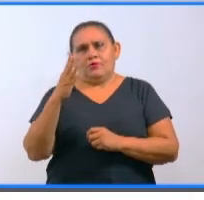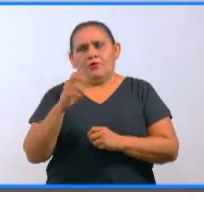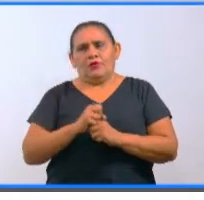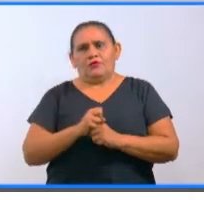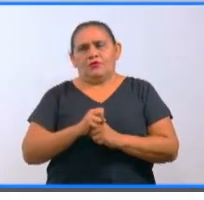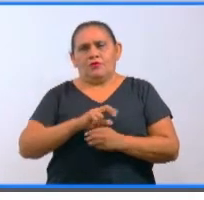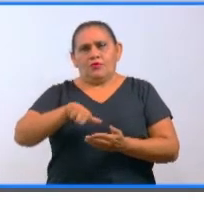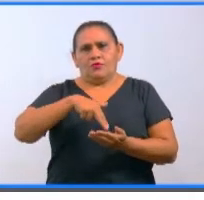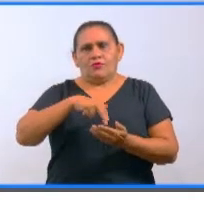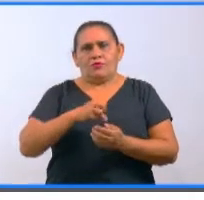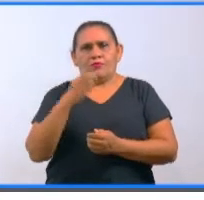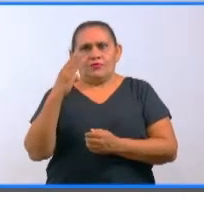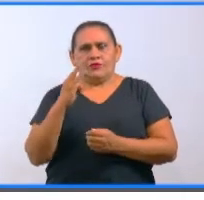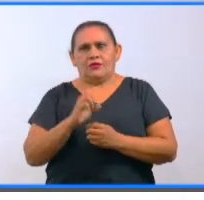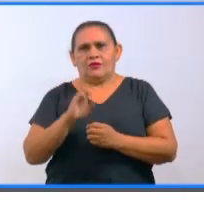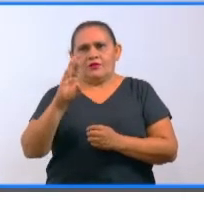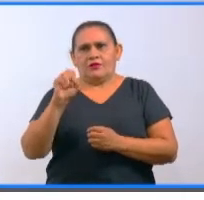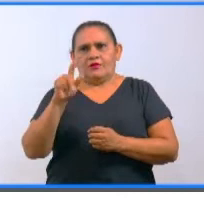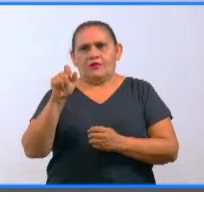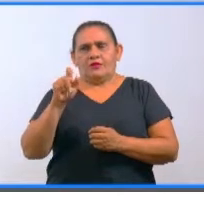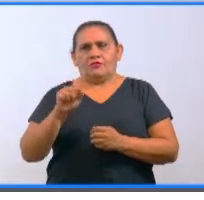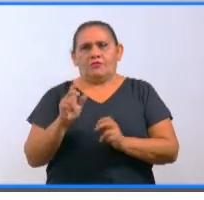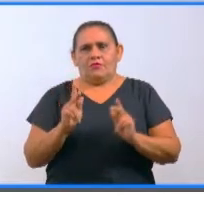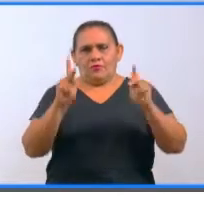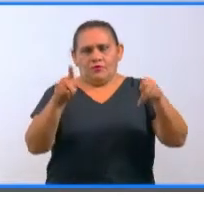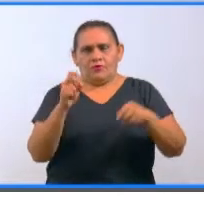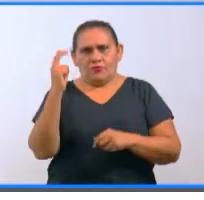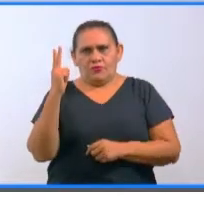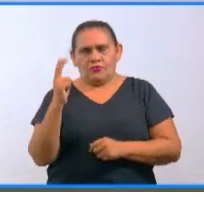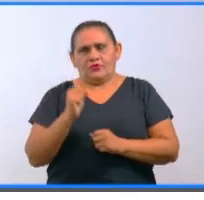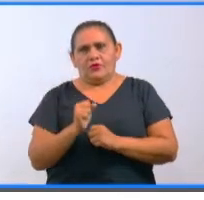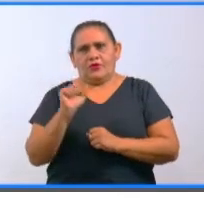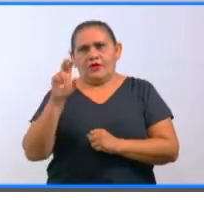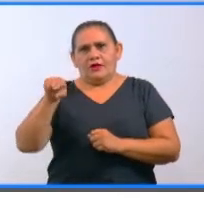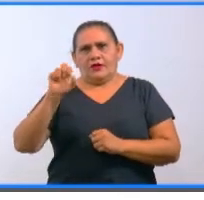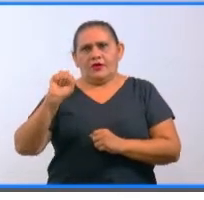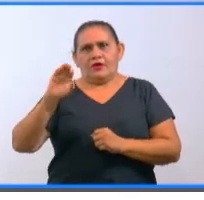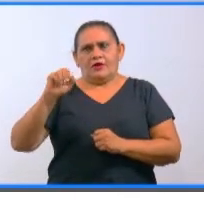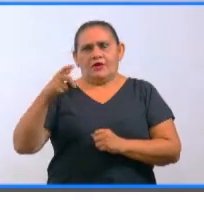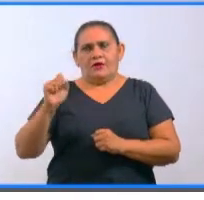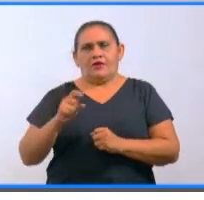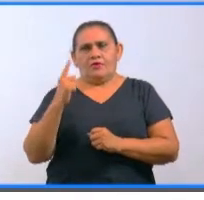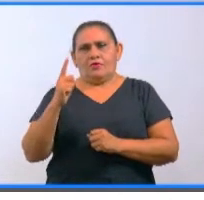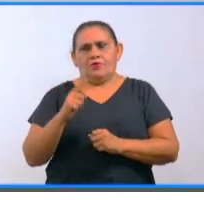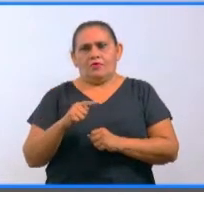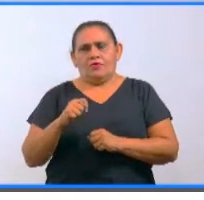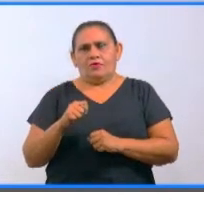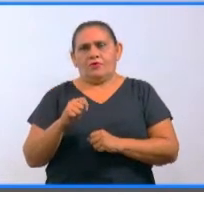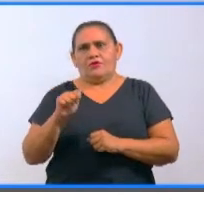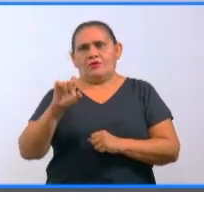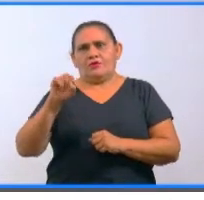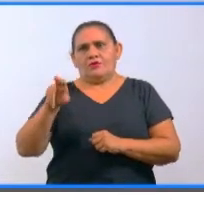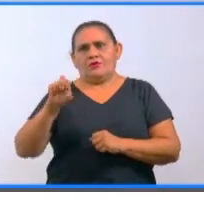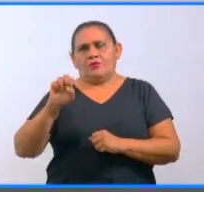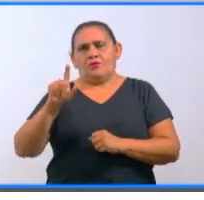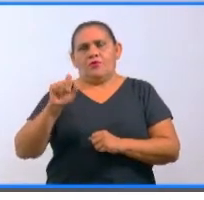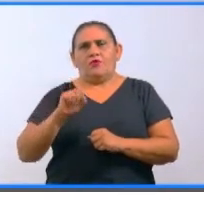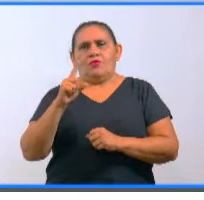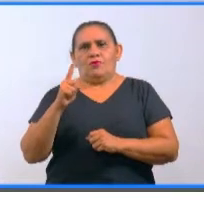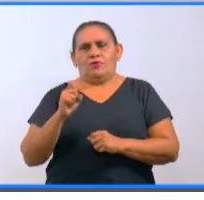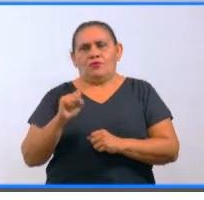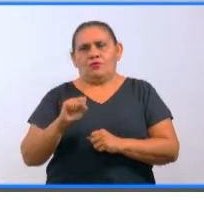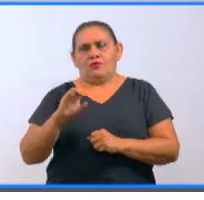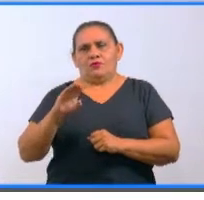Junucmá, 3 en Celestum y Progreso, 2 en Acanqué y Ticul, 1 en Aquil, Cacalchen, Chocholá,